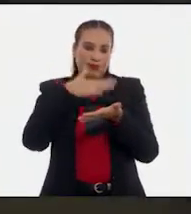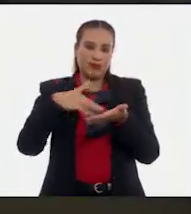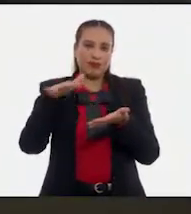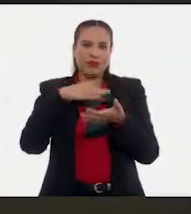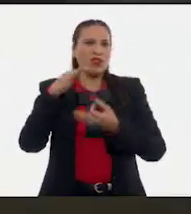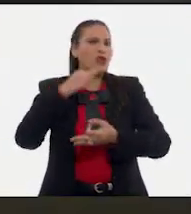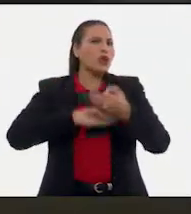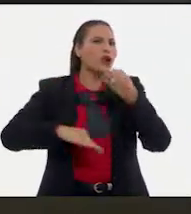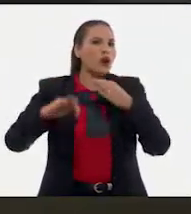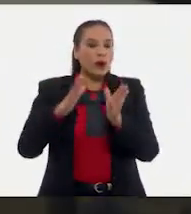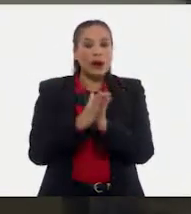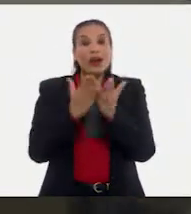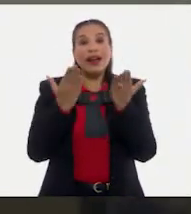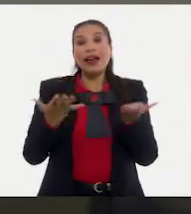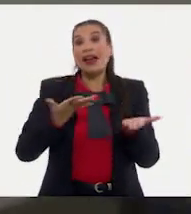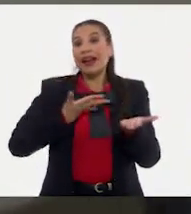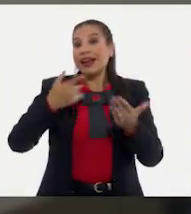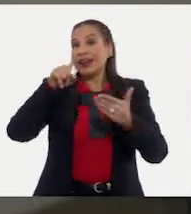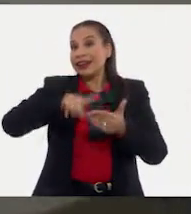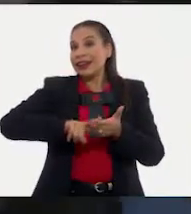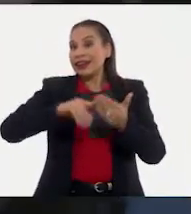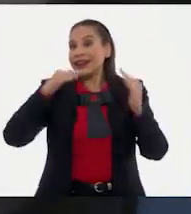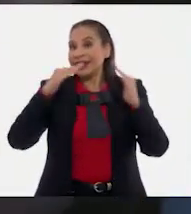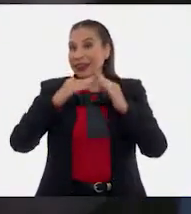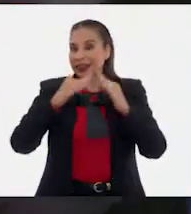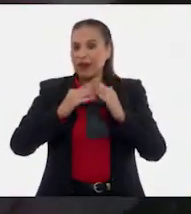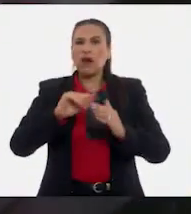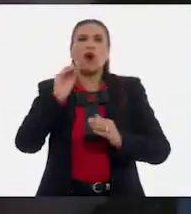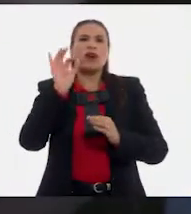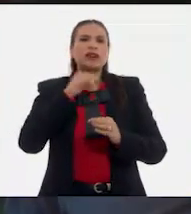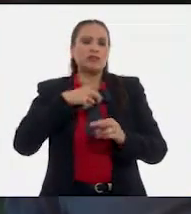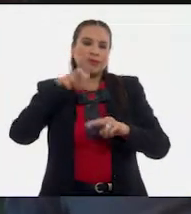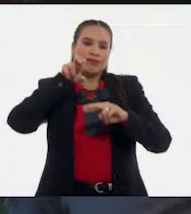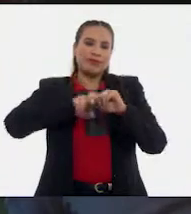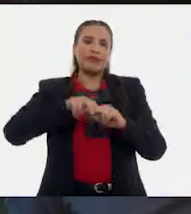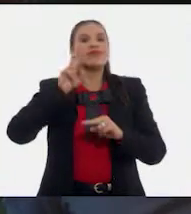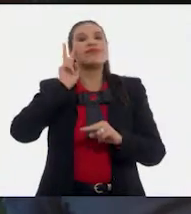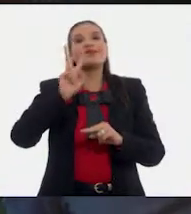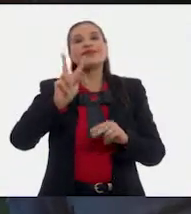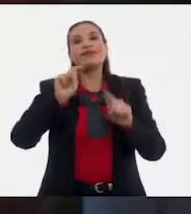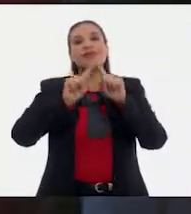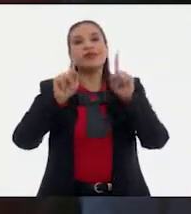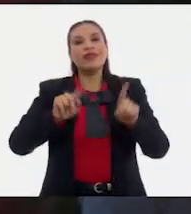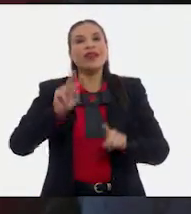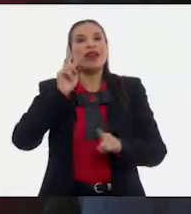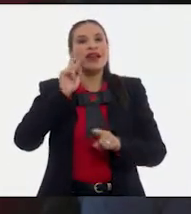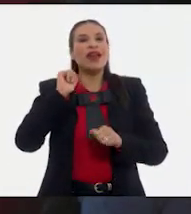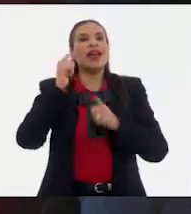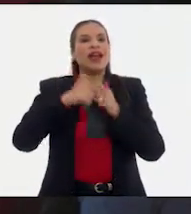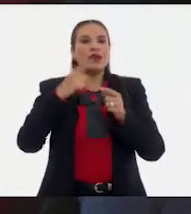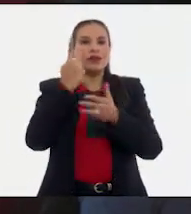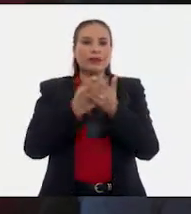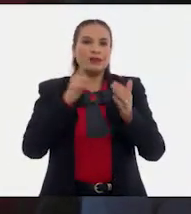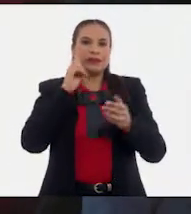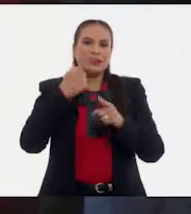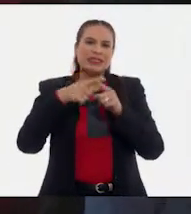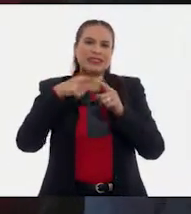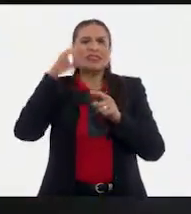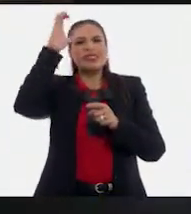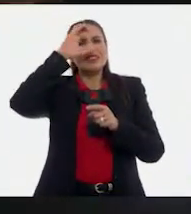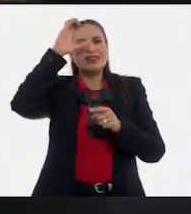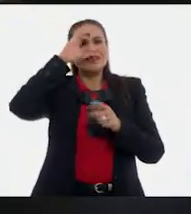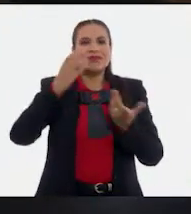todos los libros que encontraba en casa o cuando me sentaba frente a la tele para ver programas de ciencia ficción.